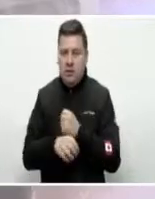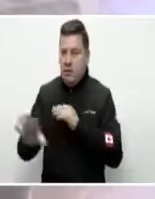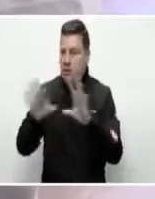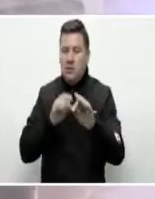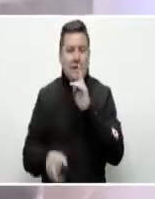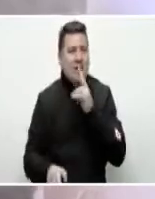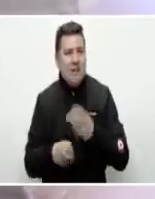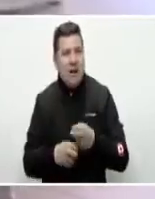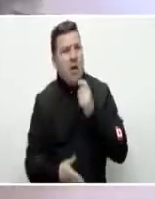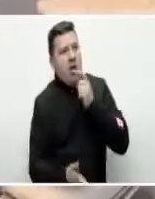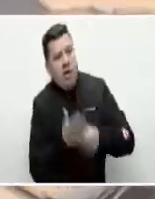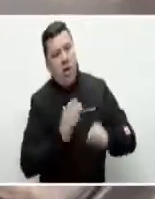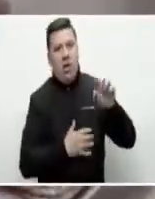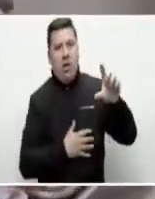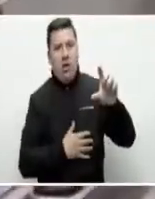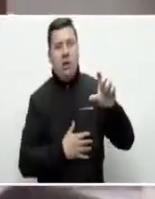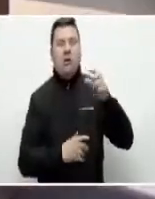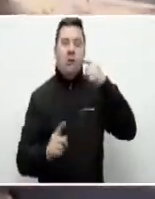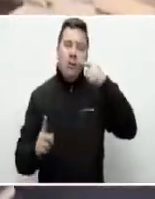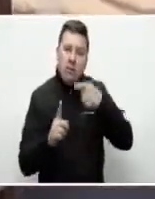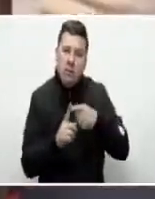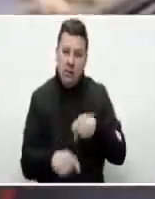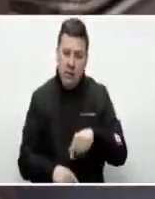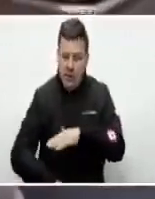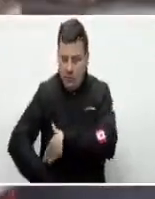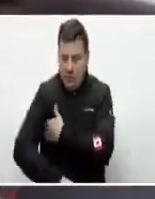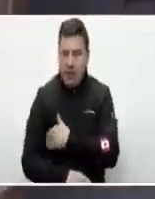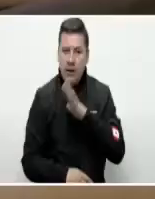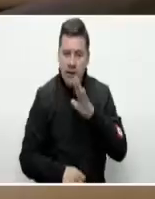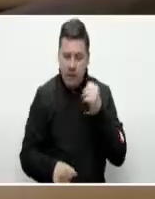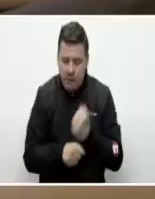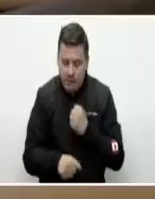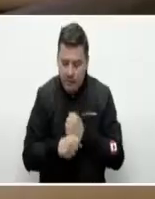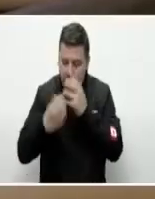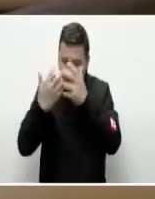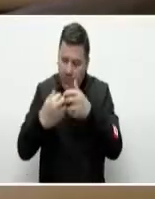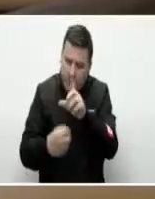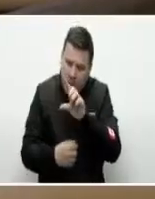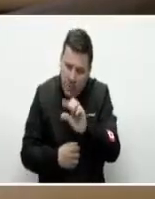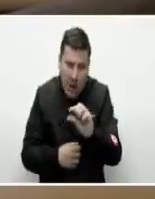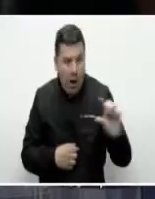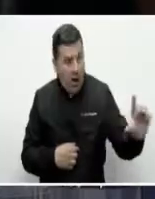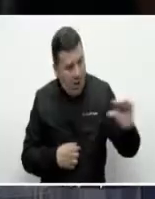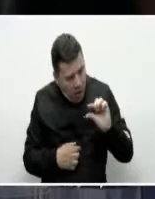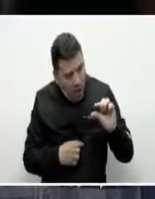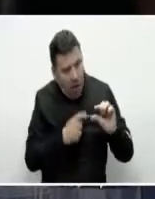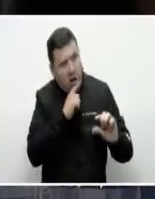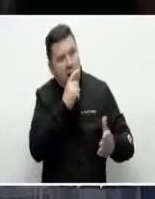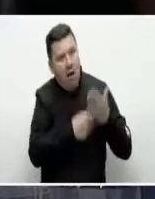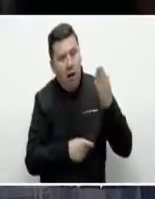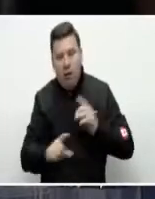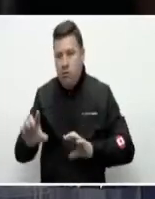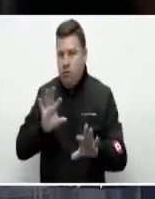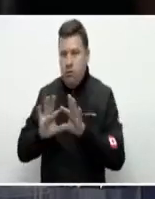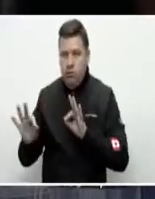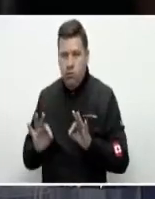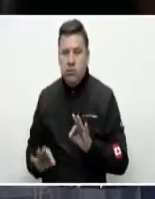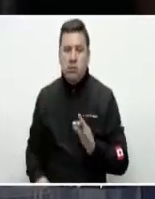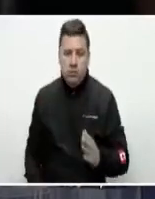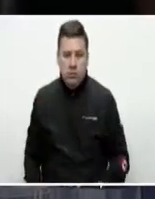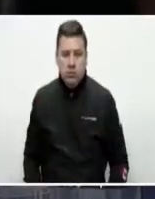Entonces yo creo que la primera tarea que tiene este ministerio es trabajar por la formalización y por lo menos rebajar 20